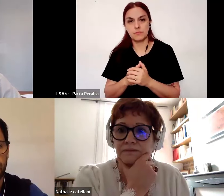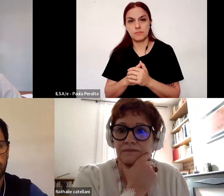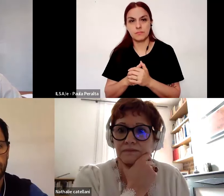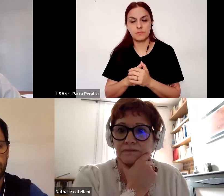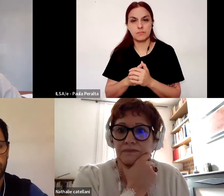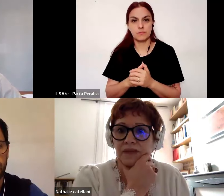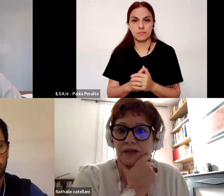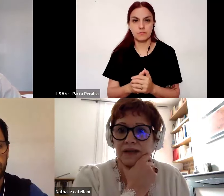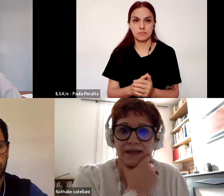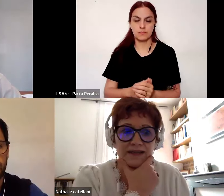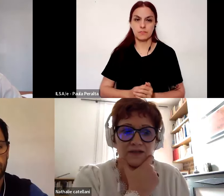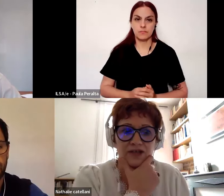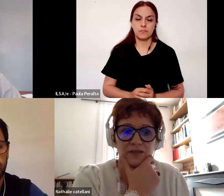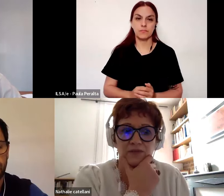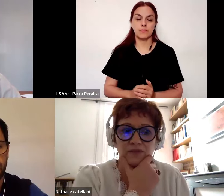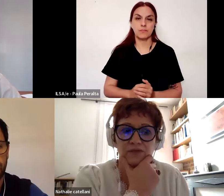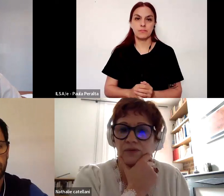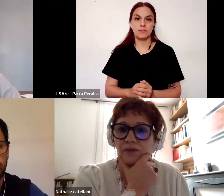por ejemplo Ariel